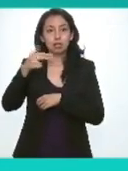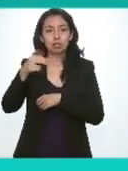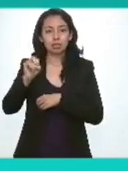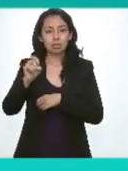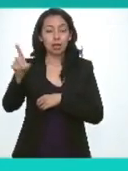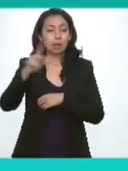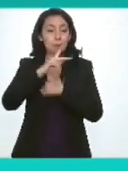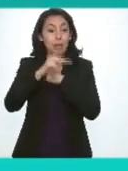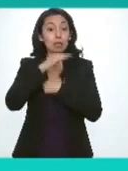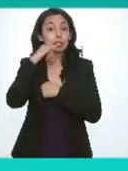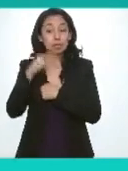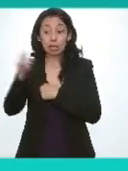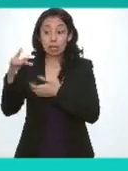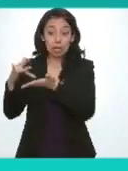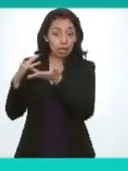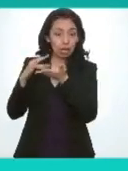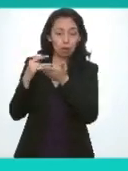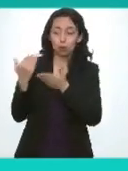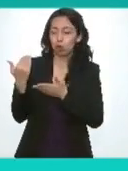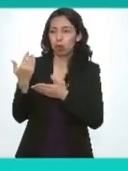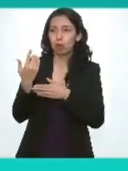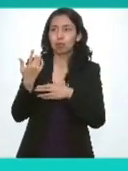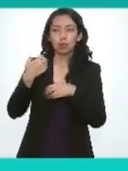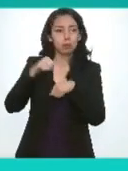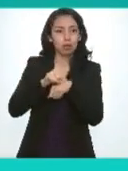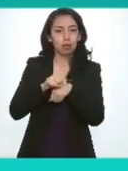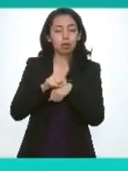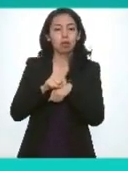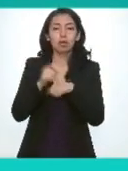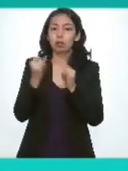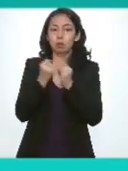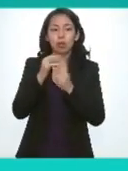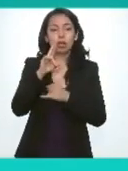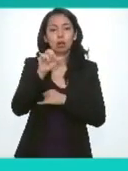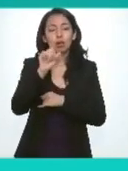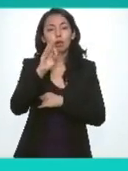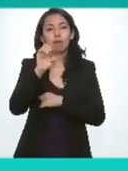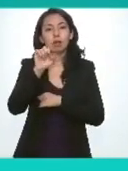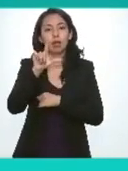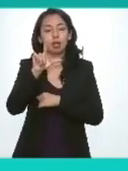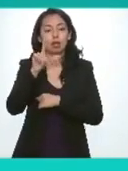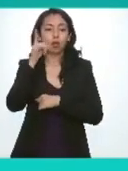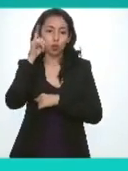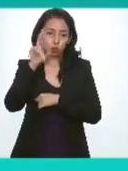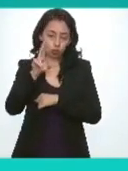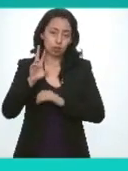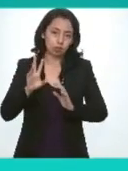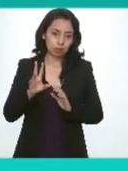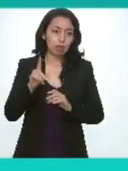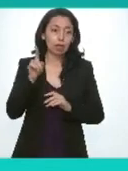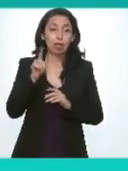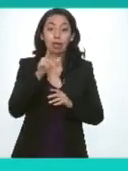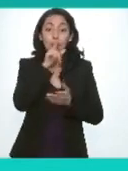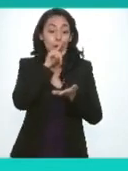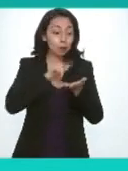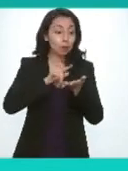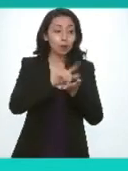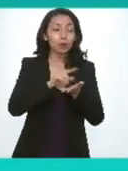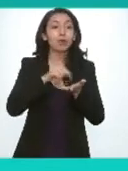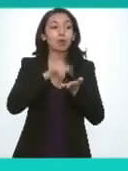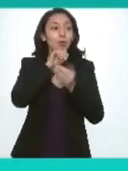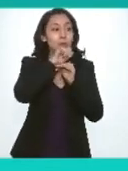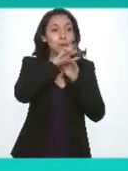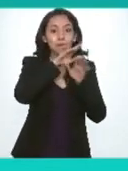Chile y que incluso esta semana o la semana pasada el mismo Rafael Chus el mismo doctor Rafael Yuste tuiteó nuestra carta de